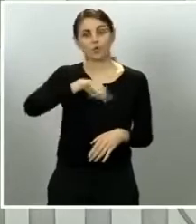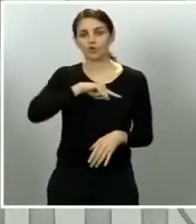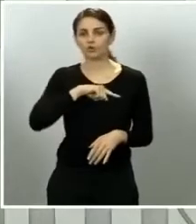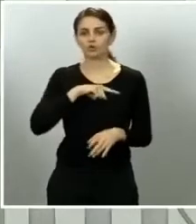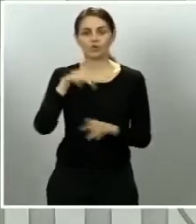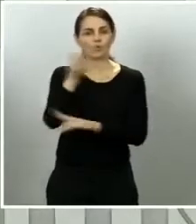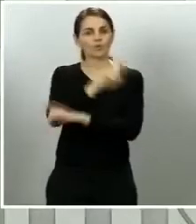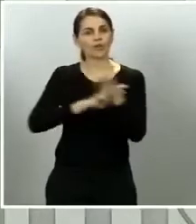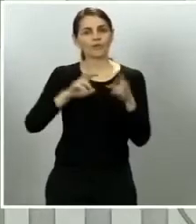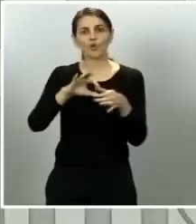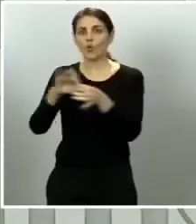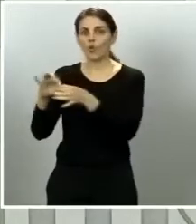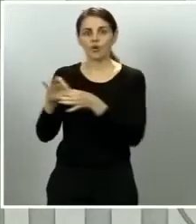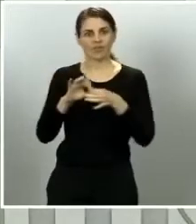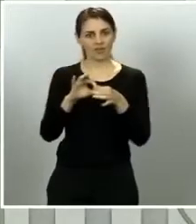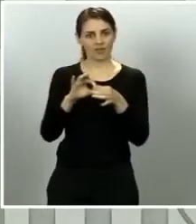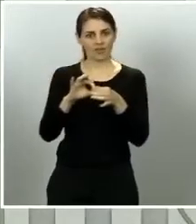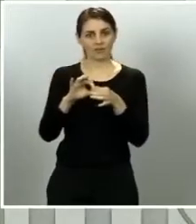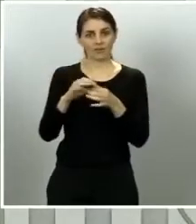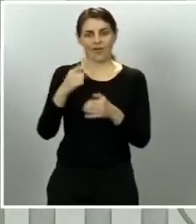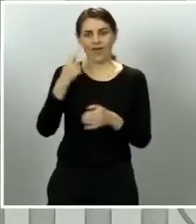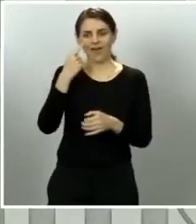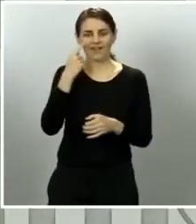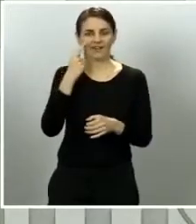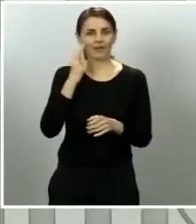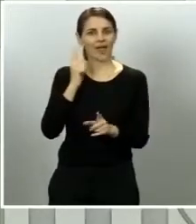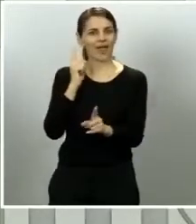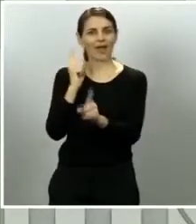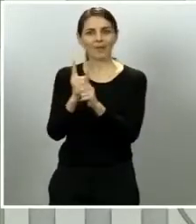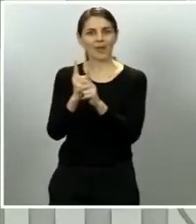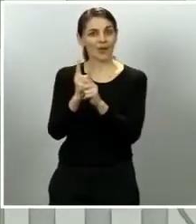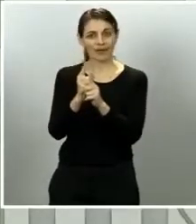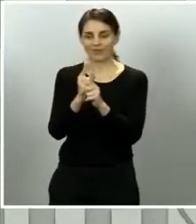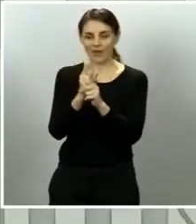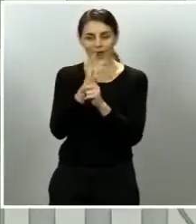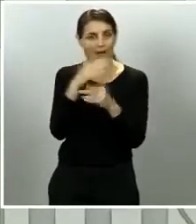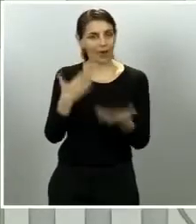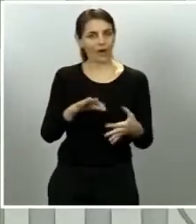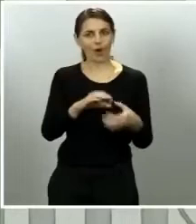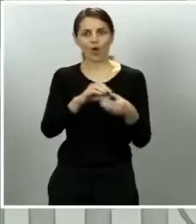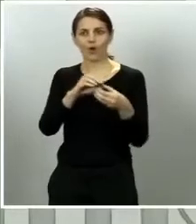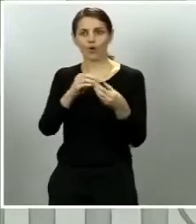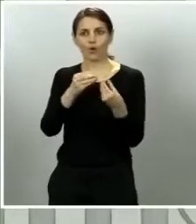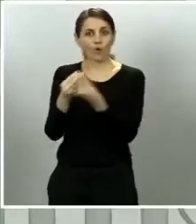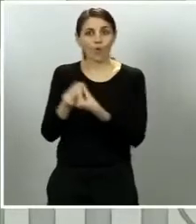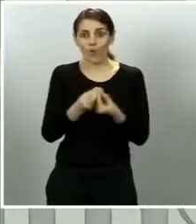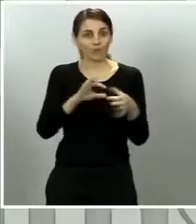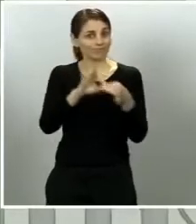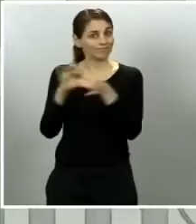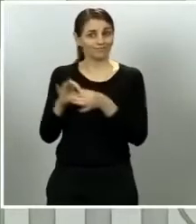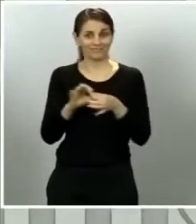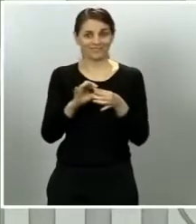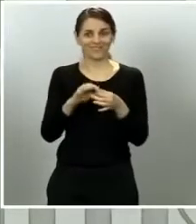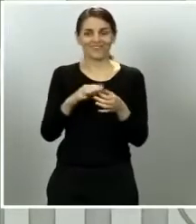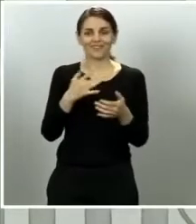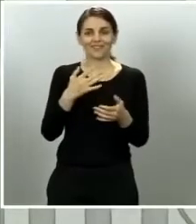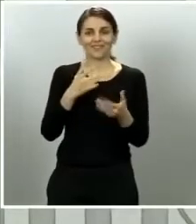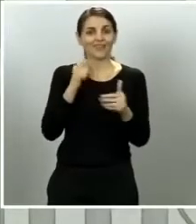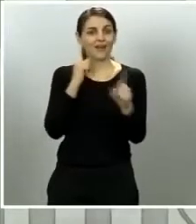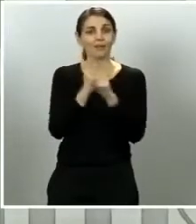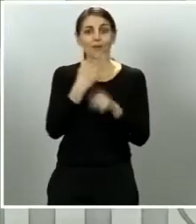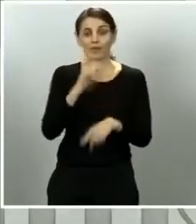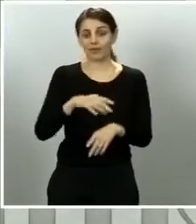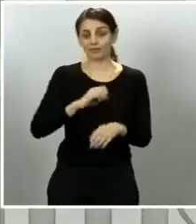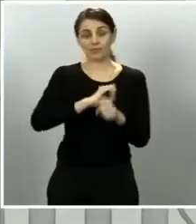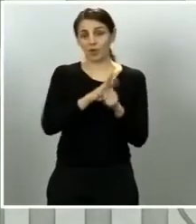el adversario es el COVID-19 la enfermedad ha sido muy importante la unidad hasta ahora juntos entramos con el decreto de alarma y nos